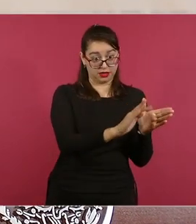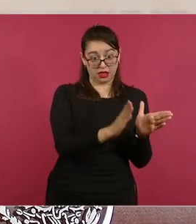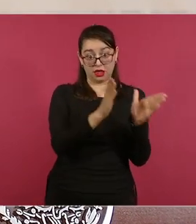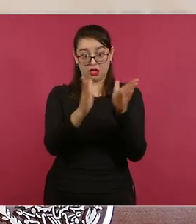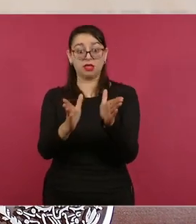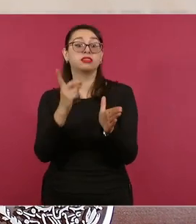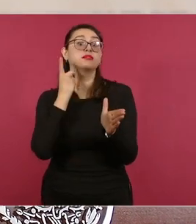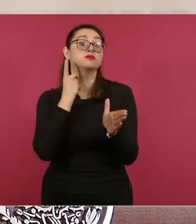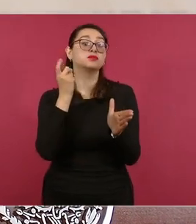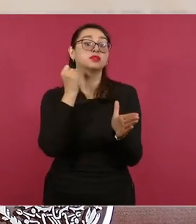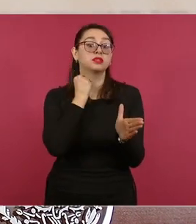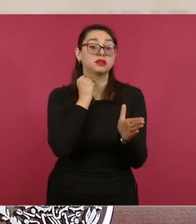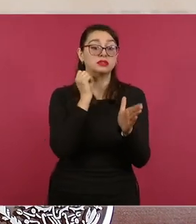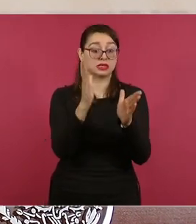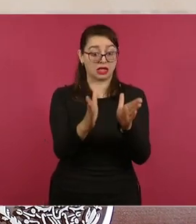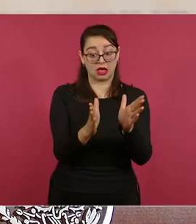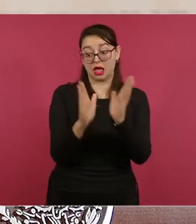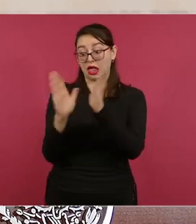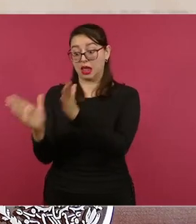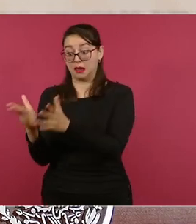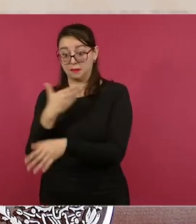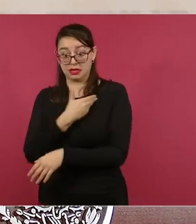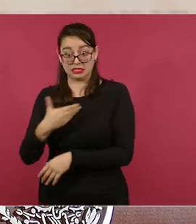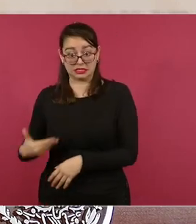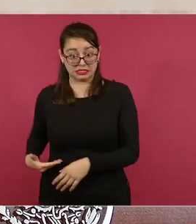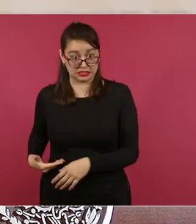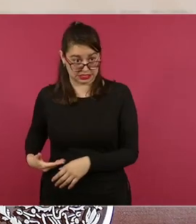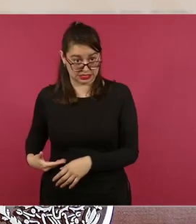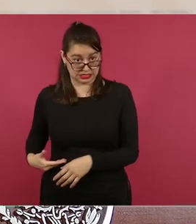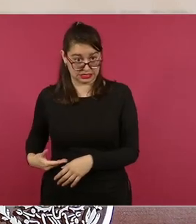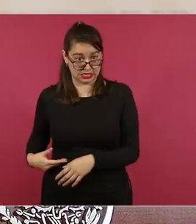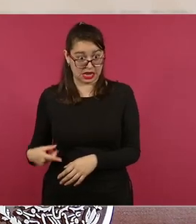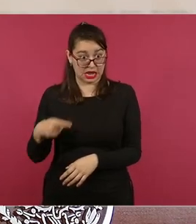Eso le corresponde al Poder